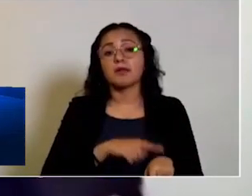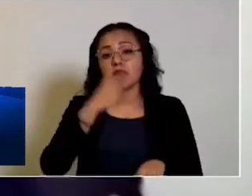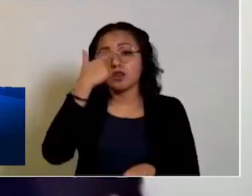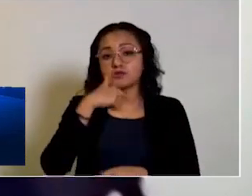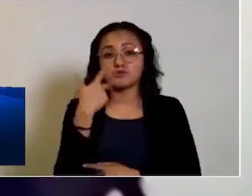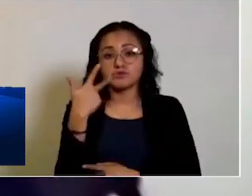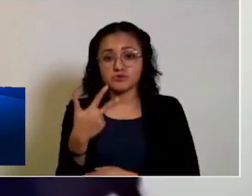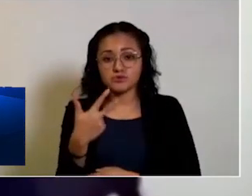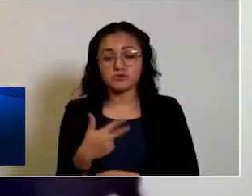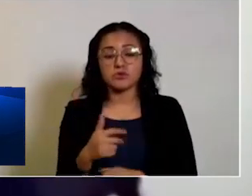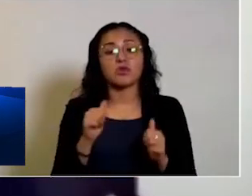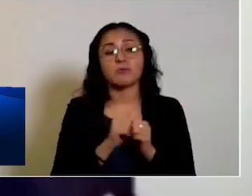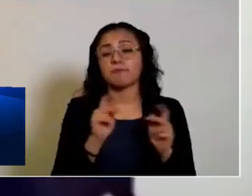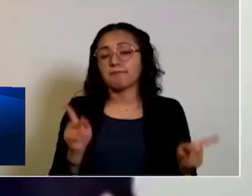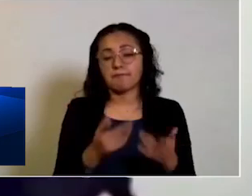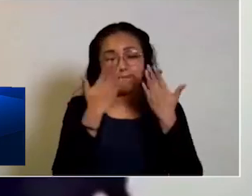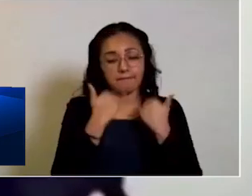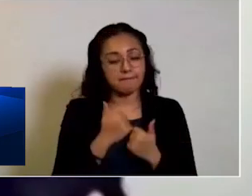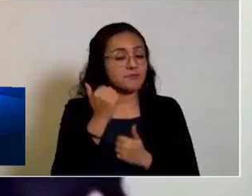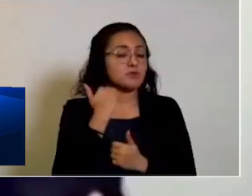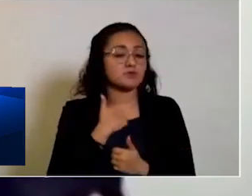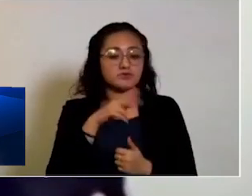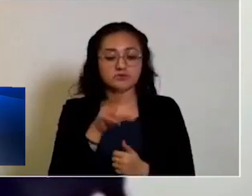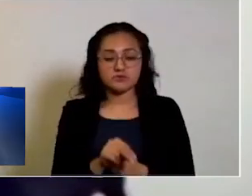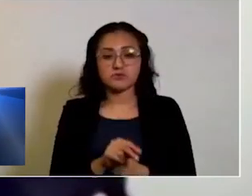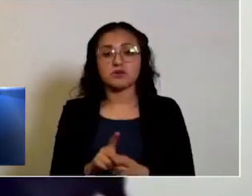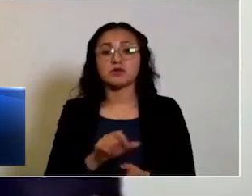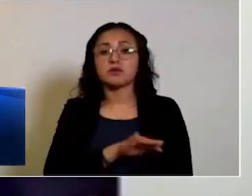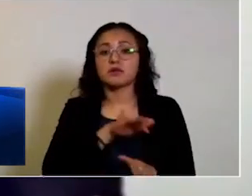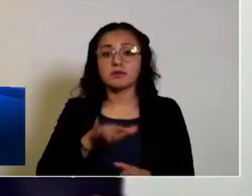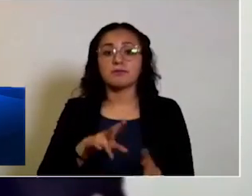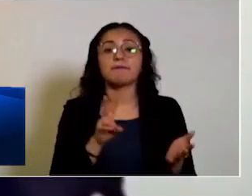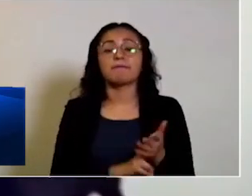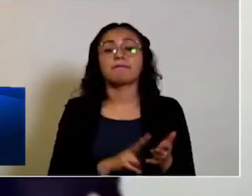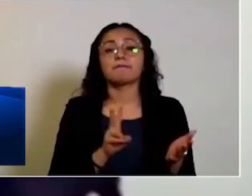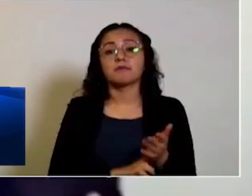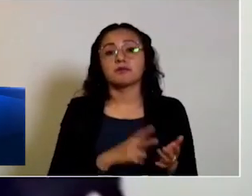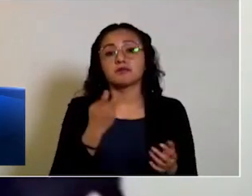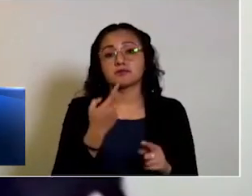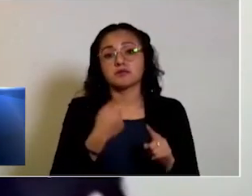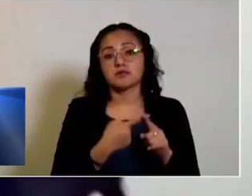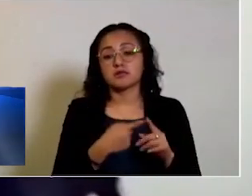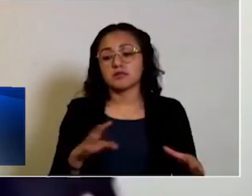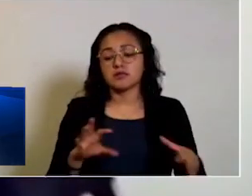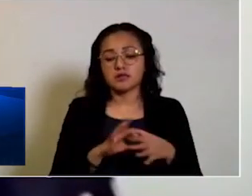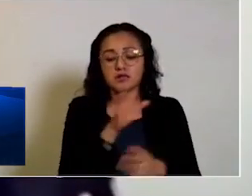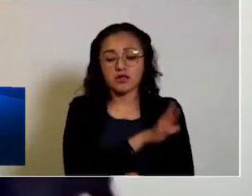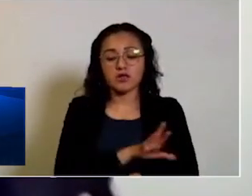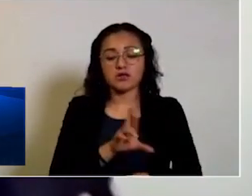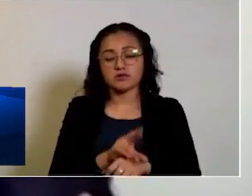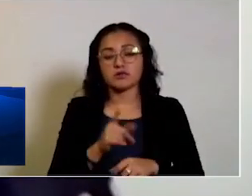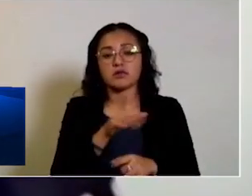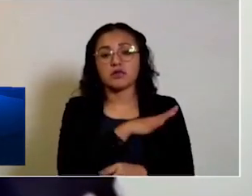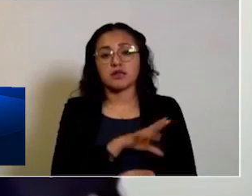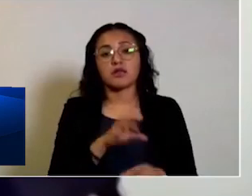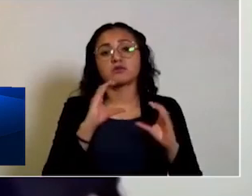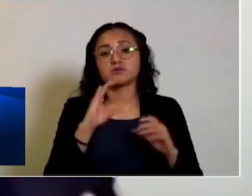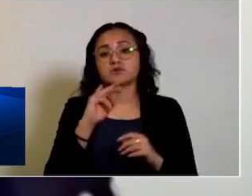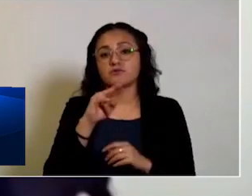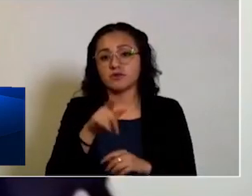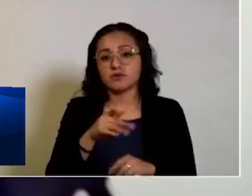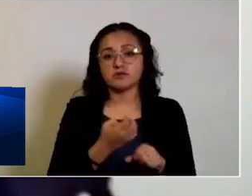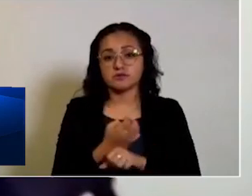horas, sin venta de bebidas alcohólicas y previa validación de protocolo por parte de la Coordinación General de Protección Civil del Estado.